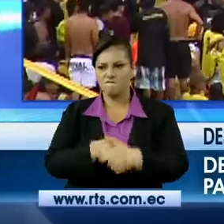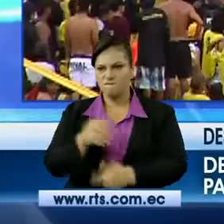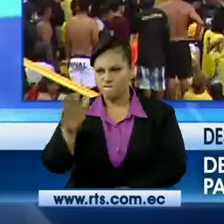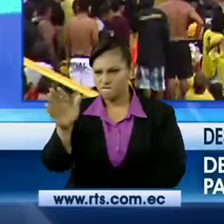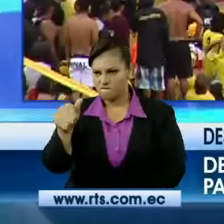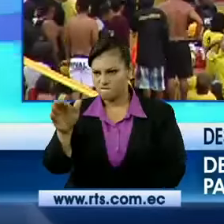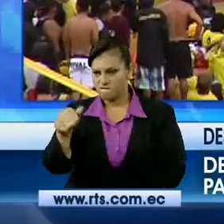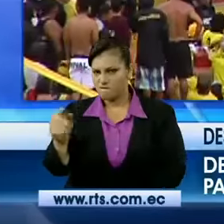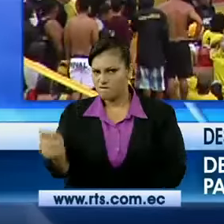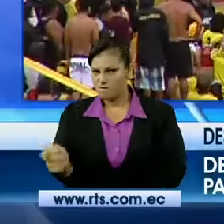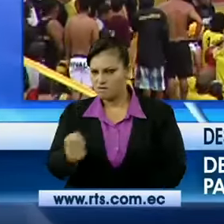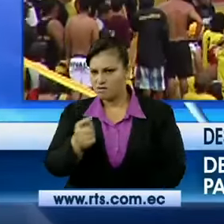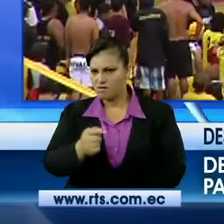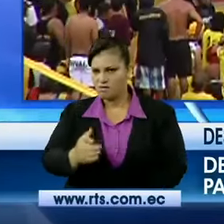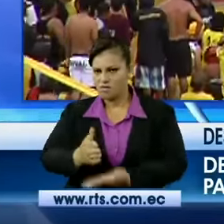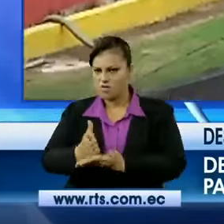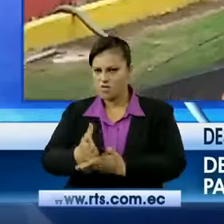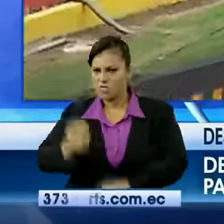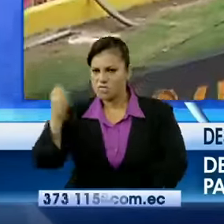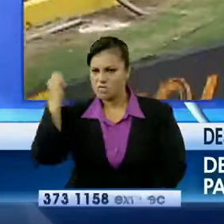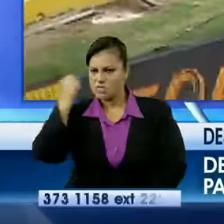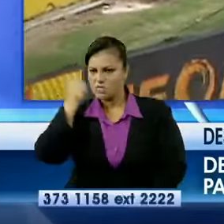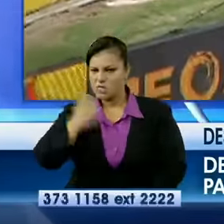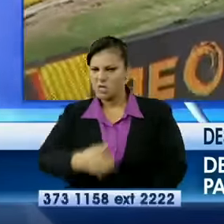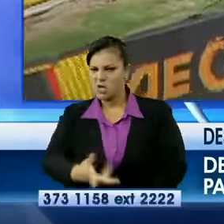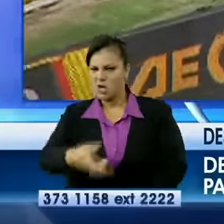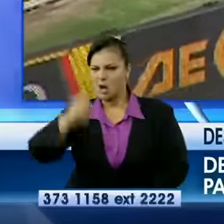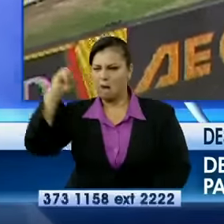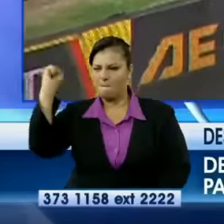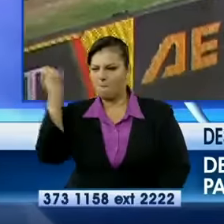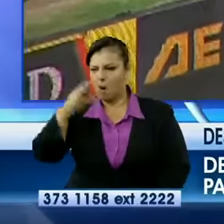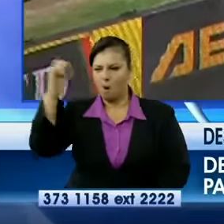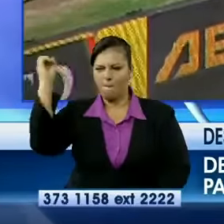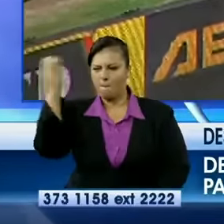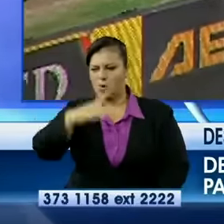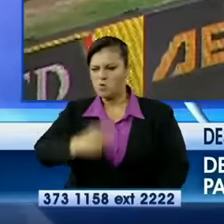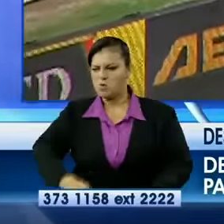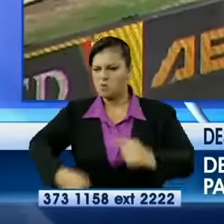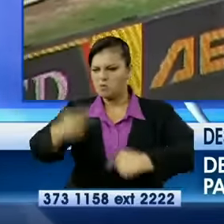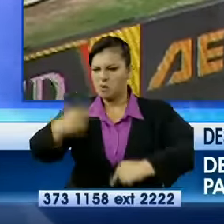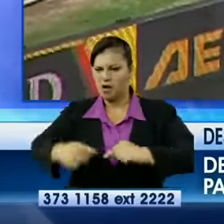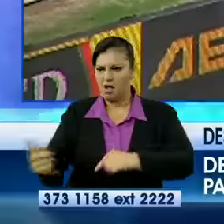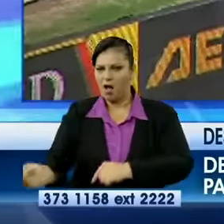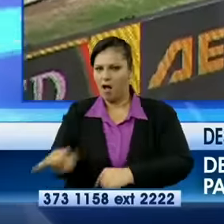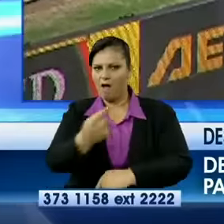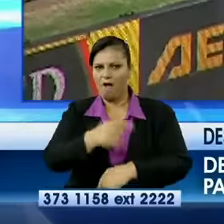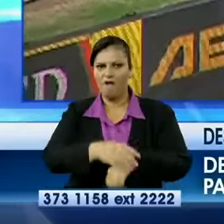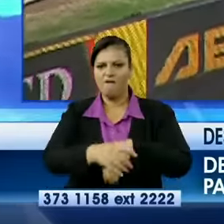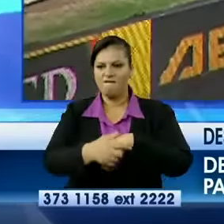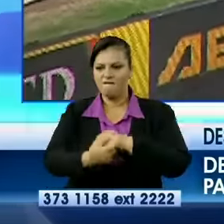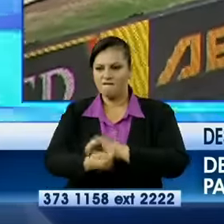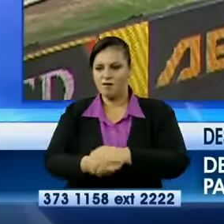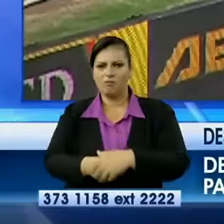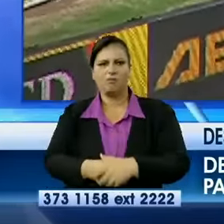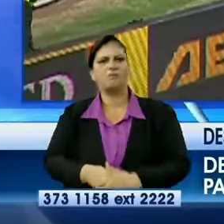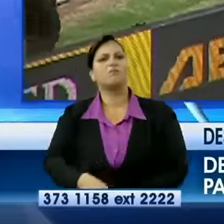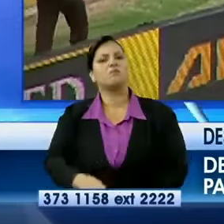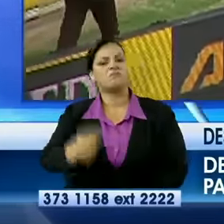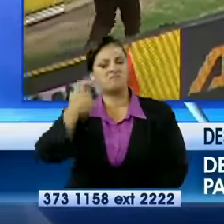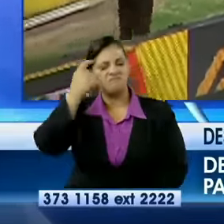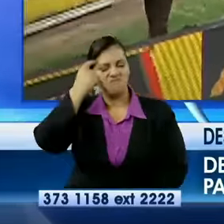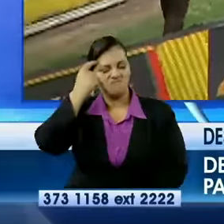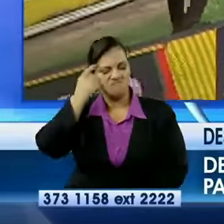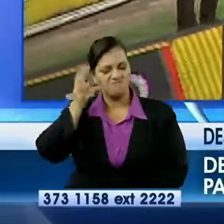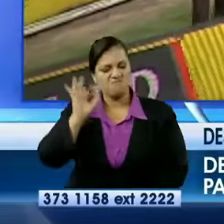pagar la estadía de Macaray en la ciudad. Y este tipo de situaciones atentan contra su buena imagen, pues, por favor. Y quieren echar lodo al buen trabajo realizado por la